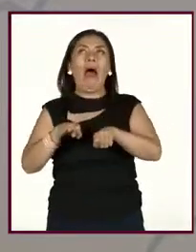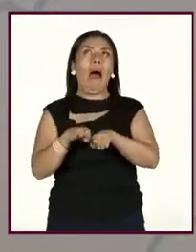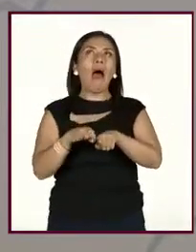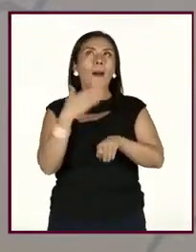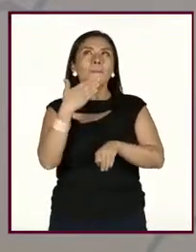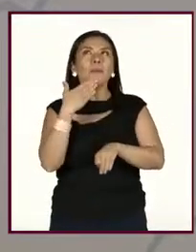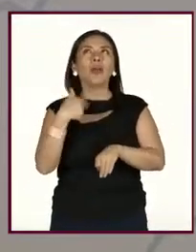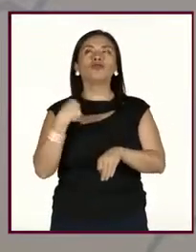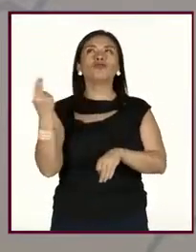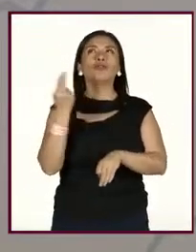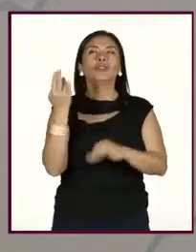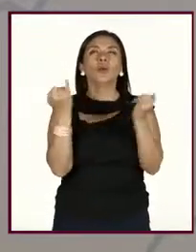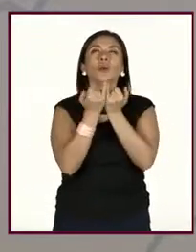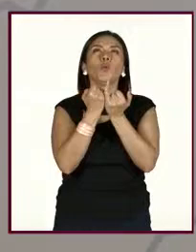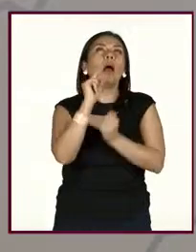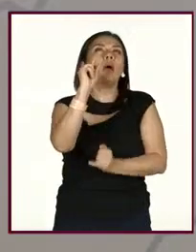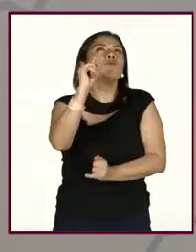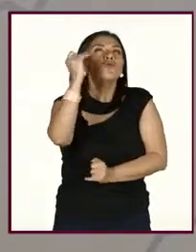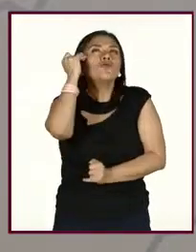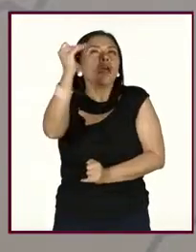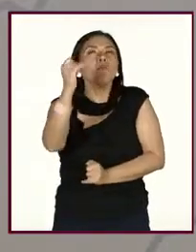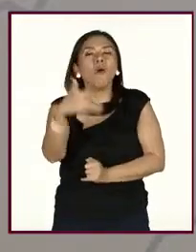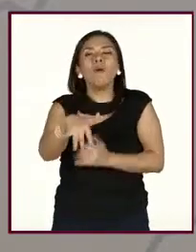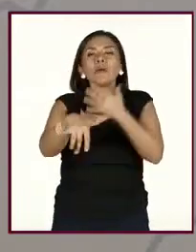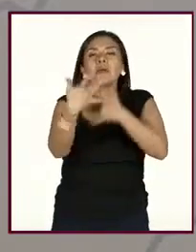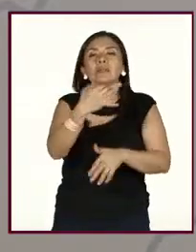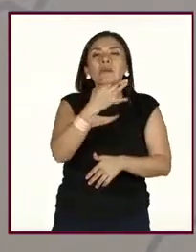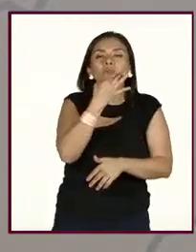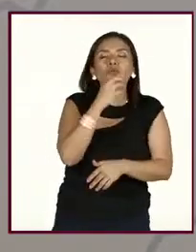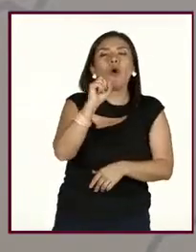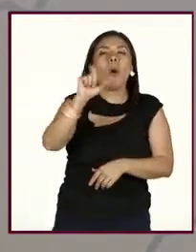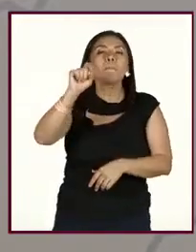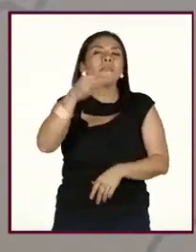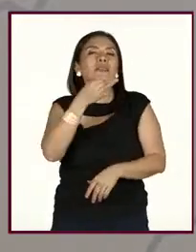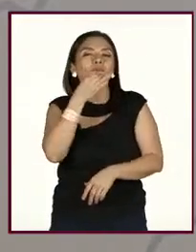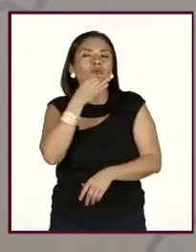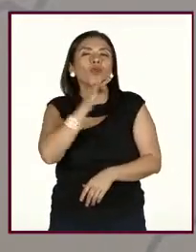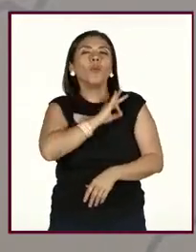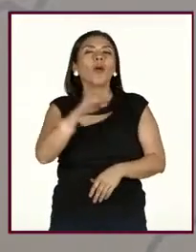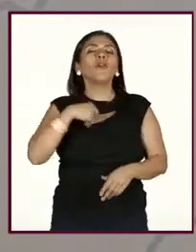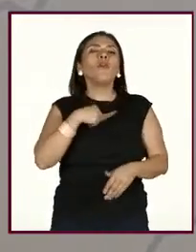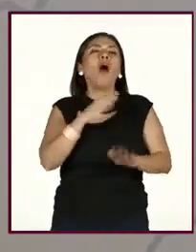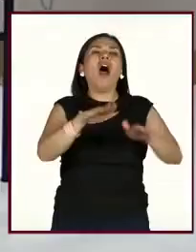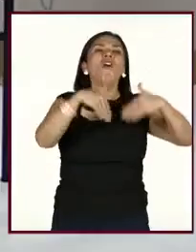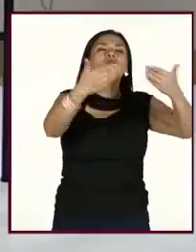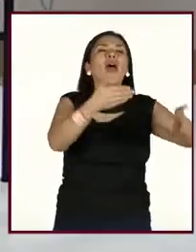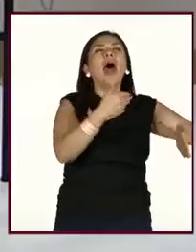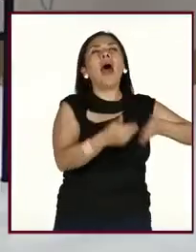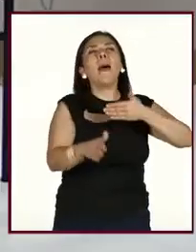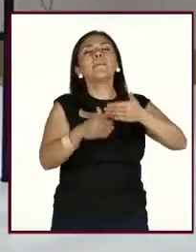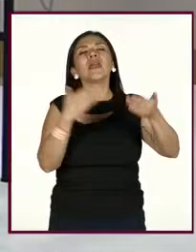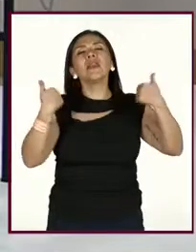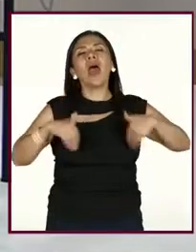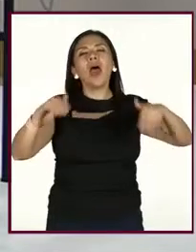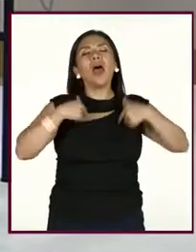mis 15 minutos, 20 minutos para salir a caminar, para,